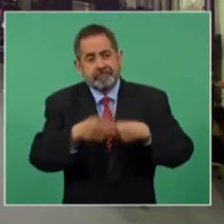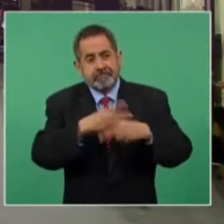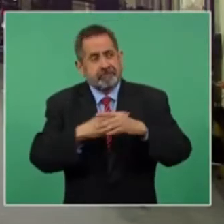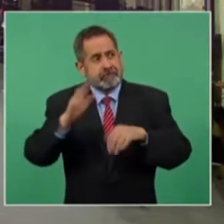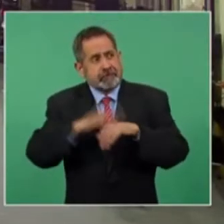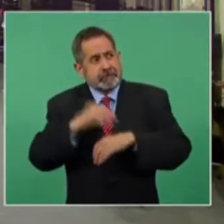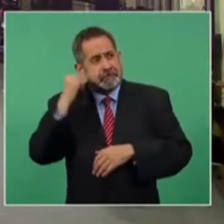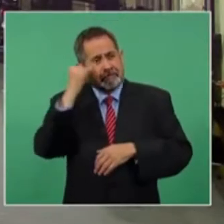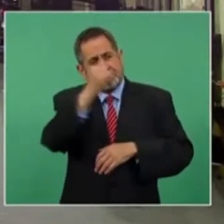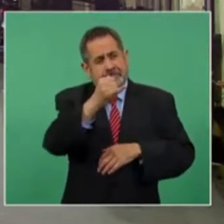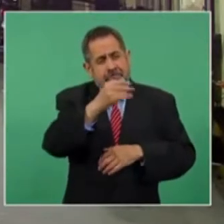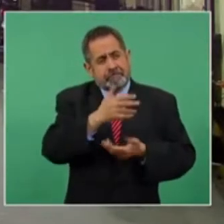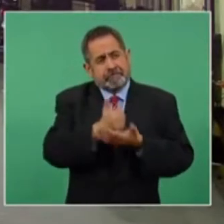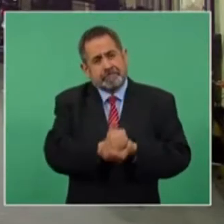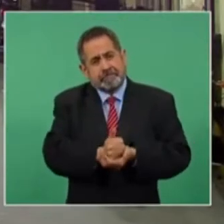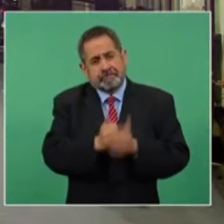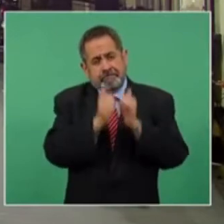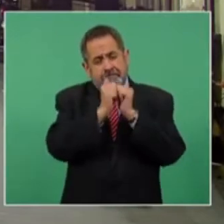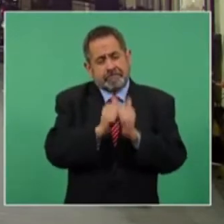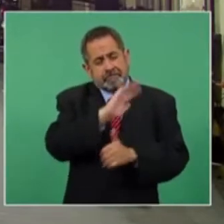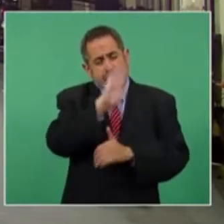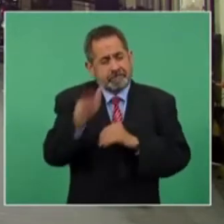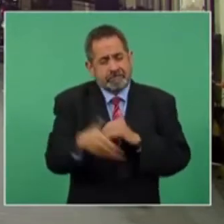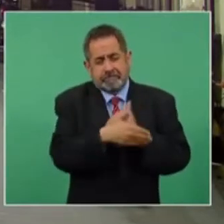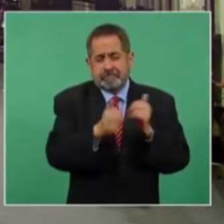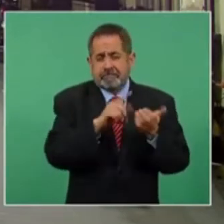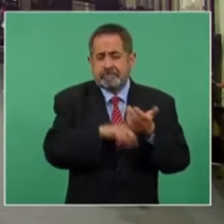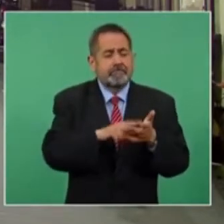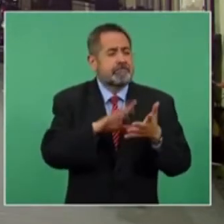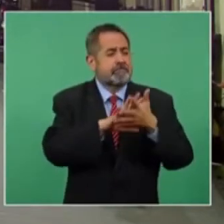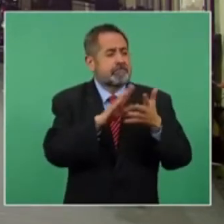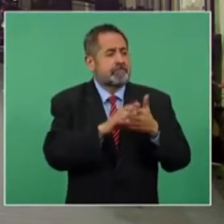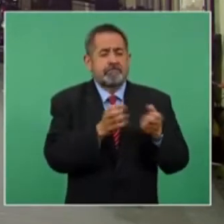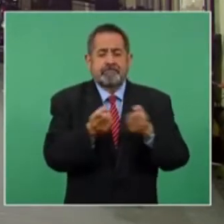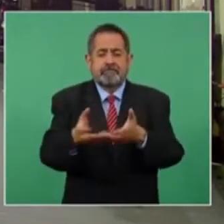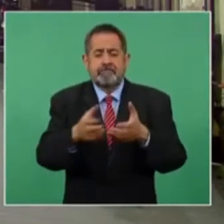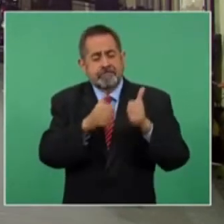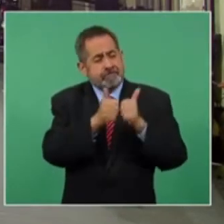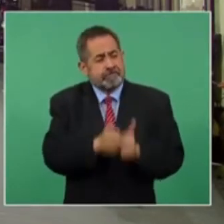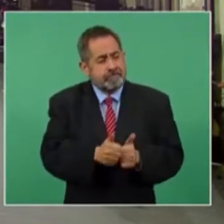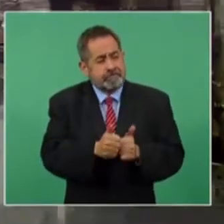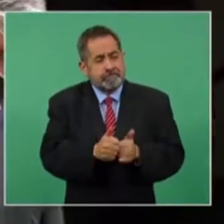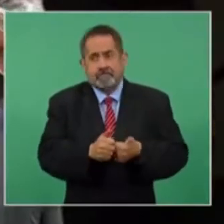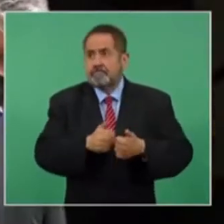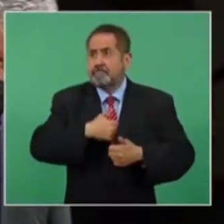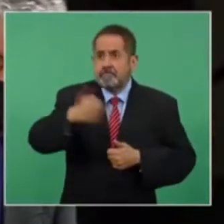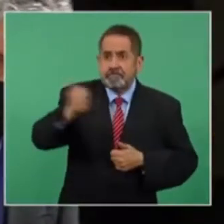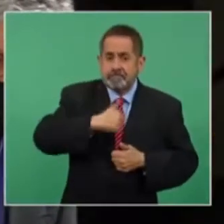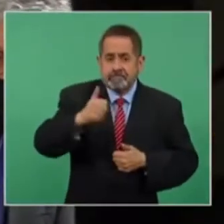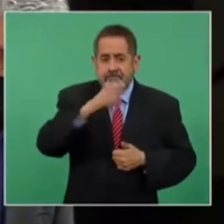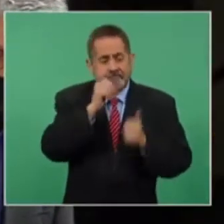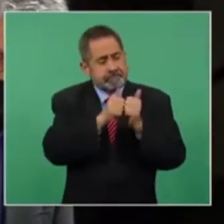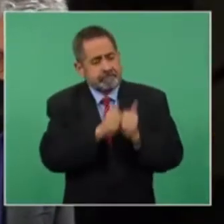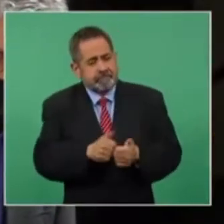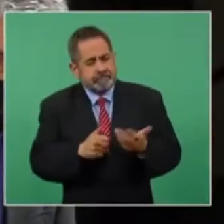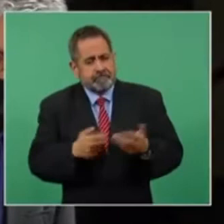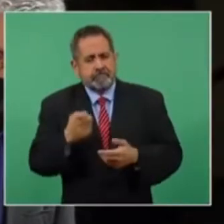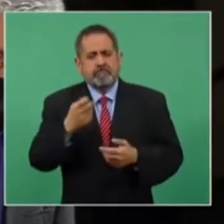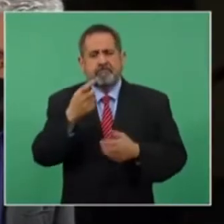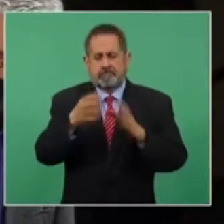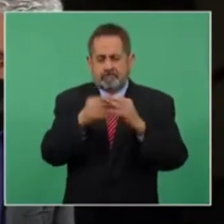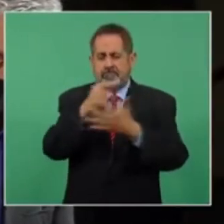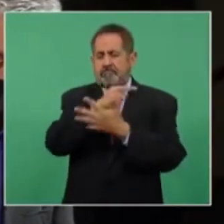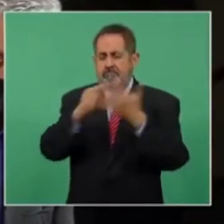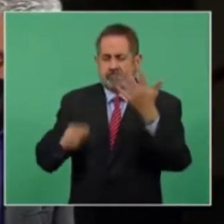y se quedan a pernotar afuera de los penales porque gastan más si van y vienen. Esos serían